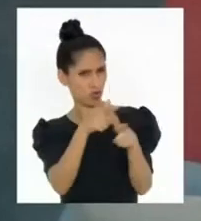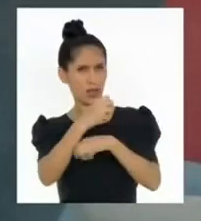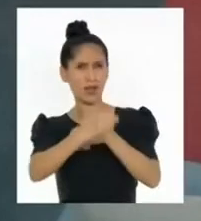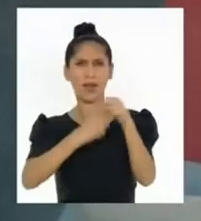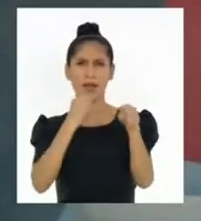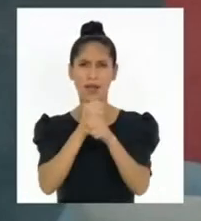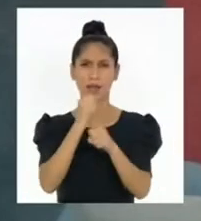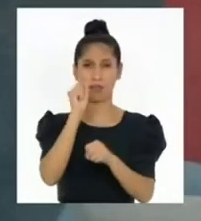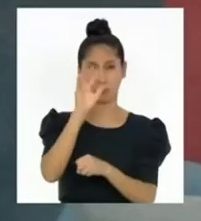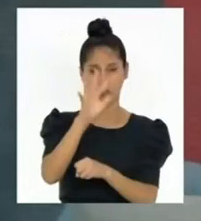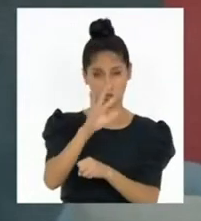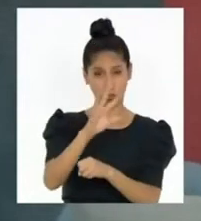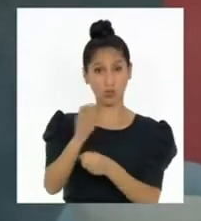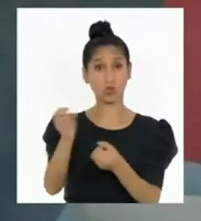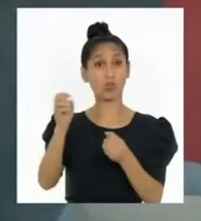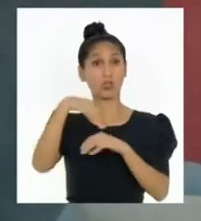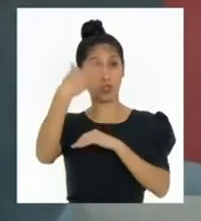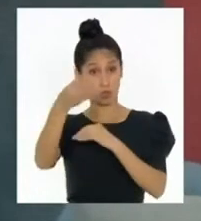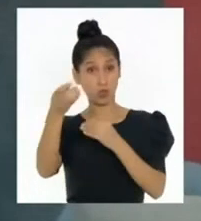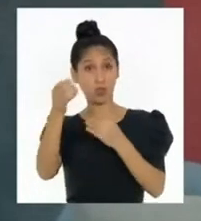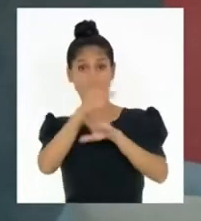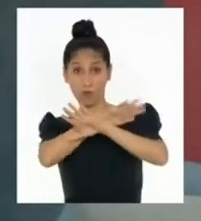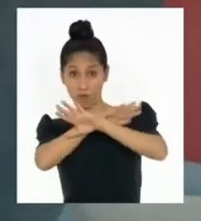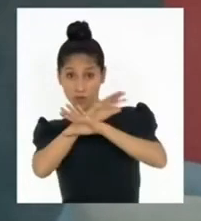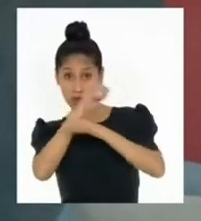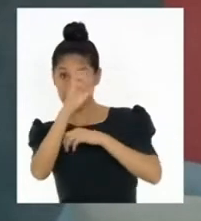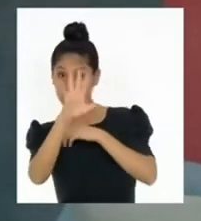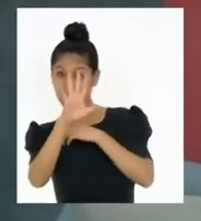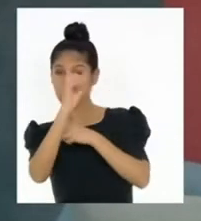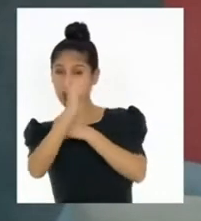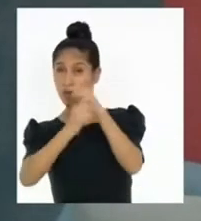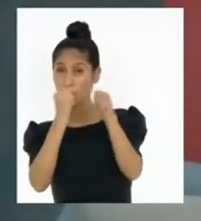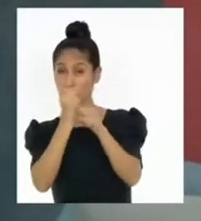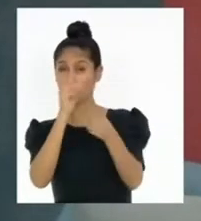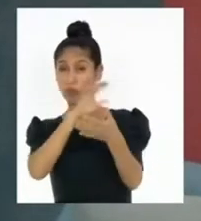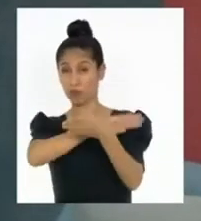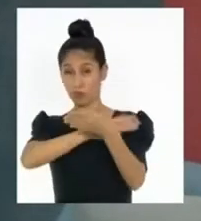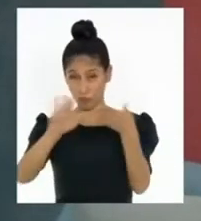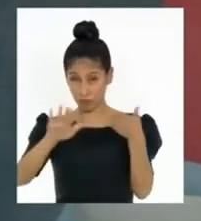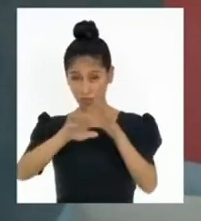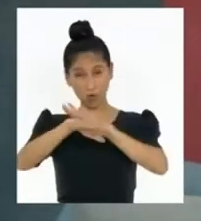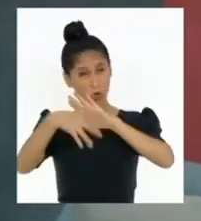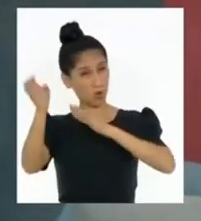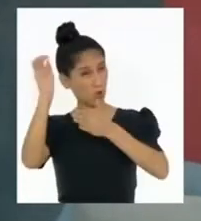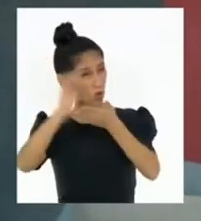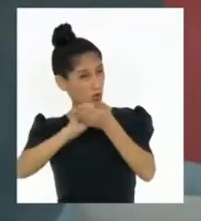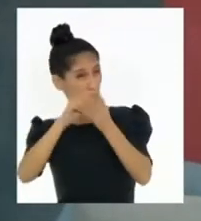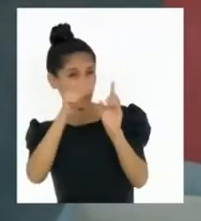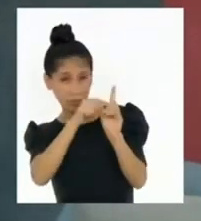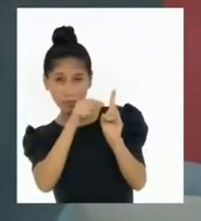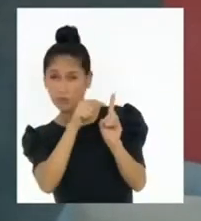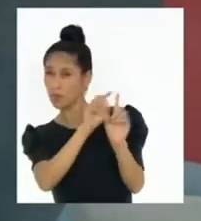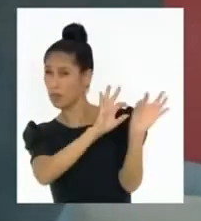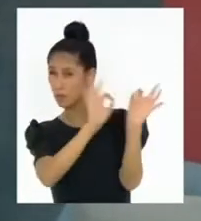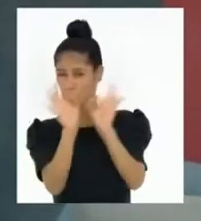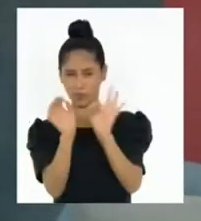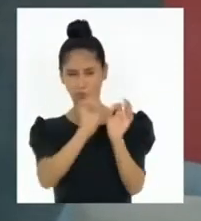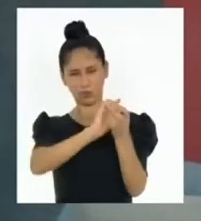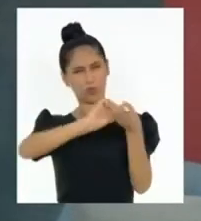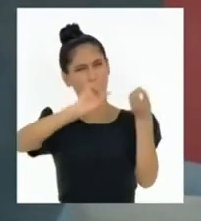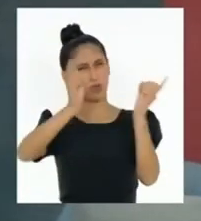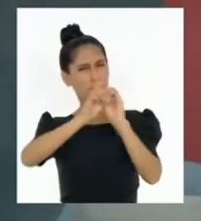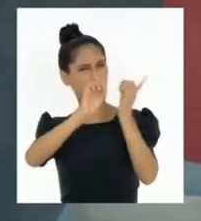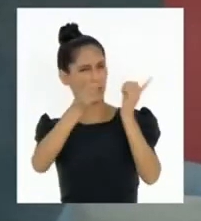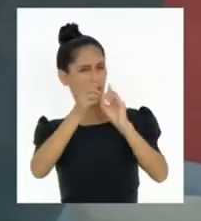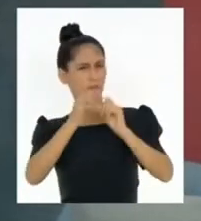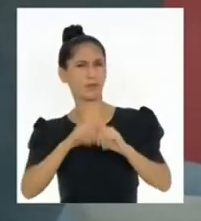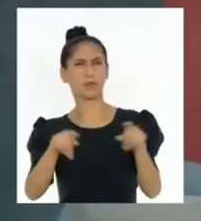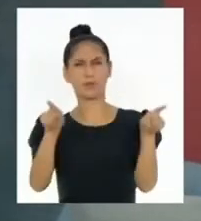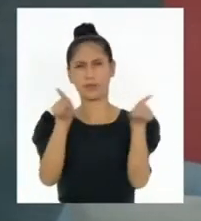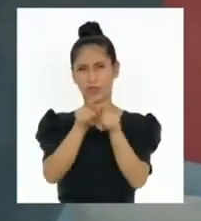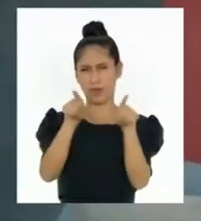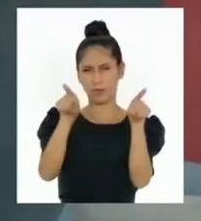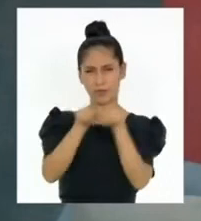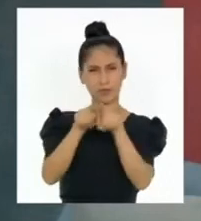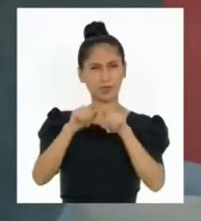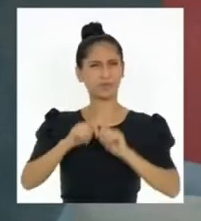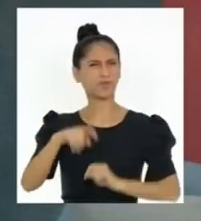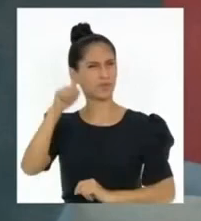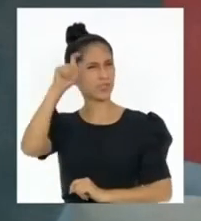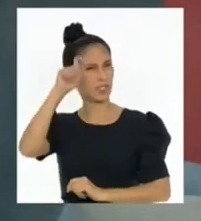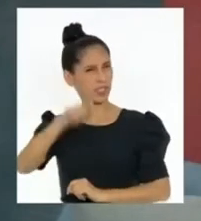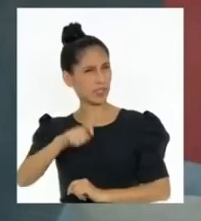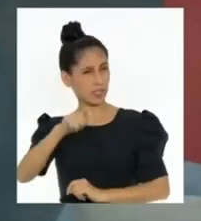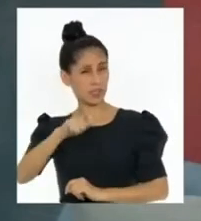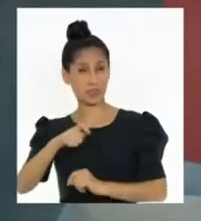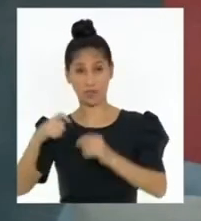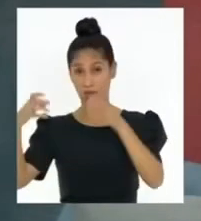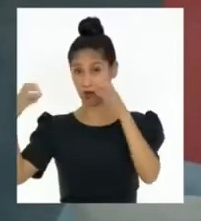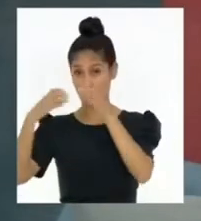El elector cuenta con la opción de hacer uso del doble voto preferencial. En esta elección, se requiere que una organización política supere